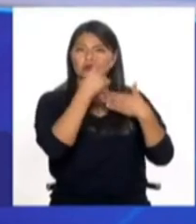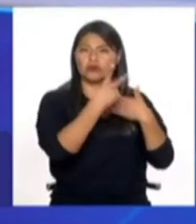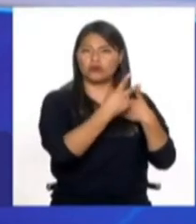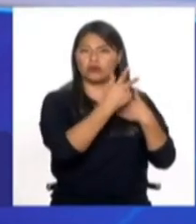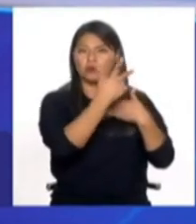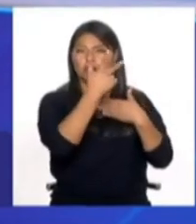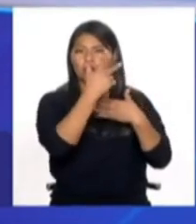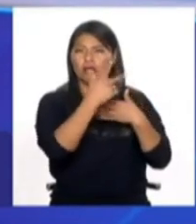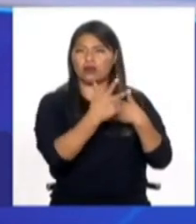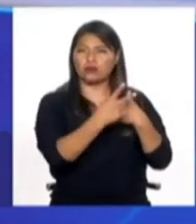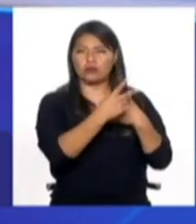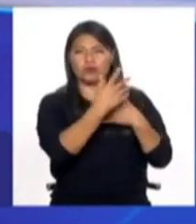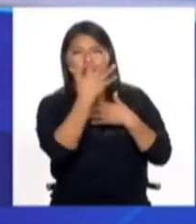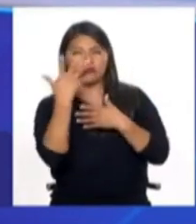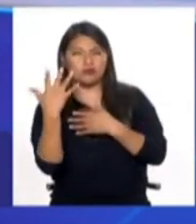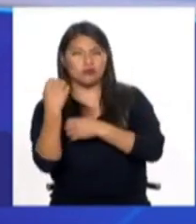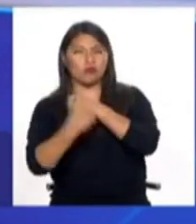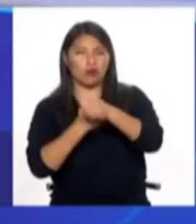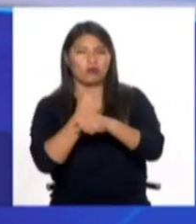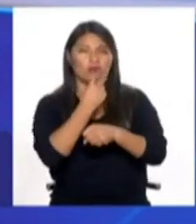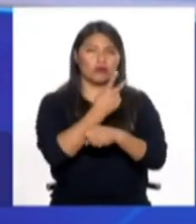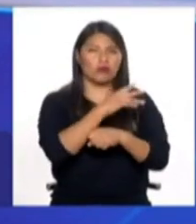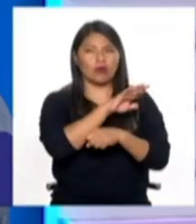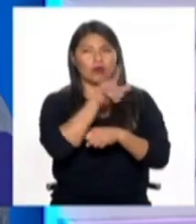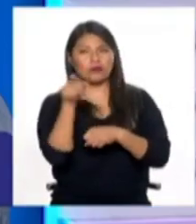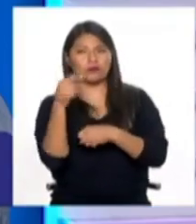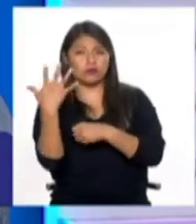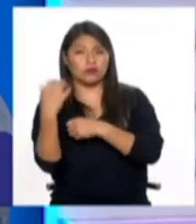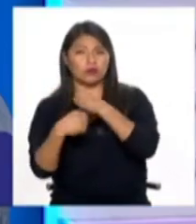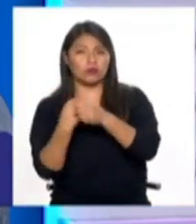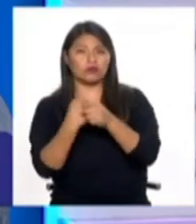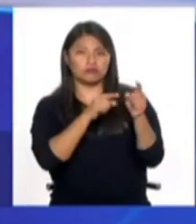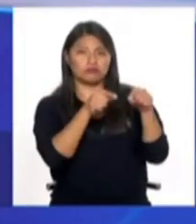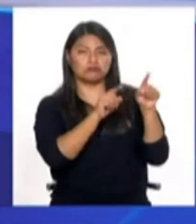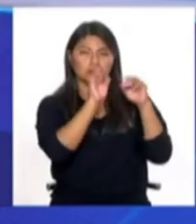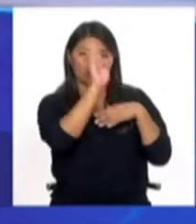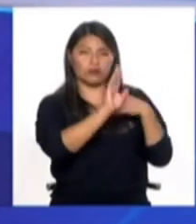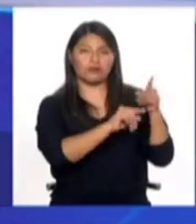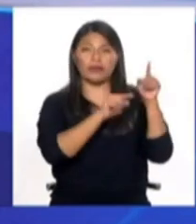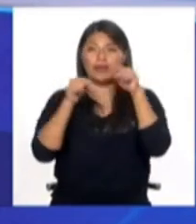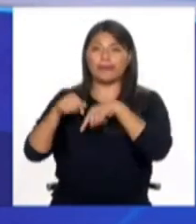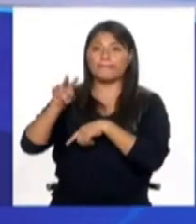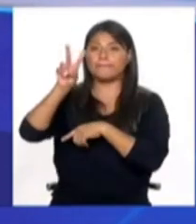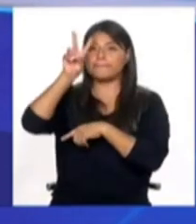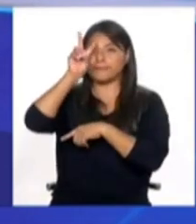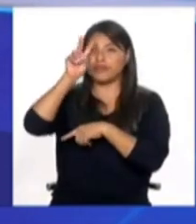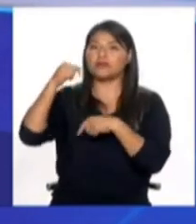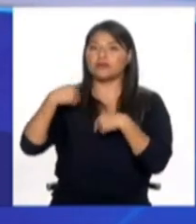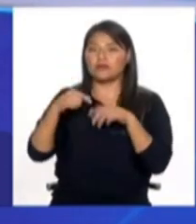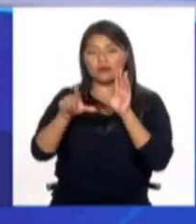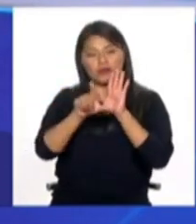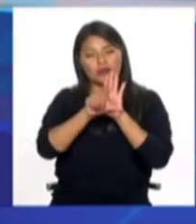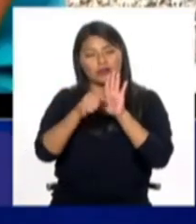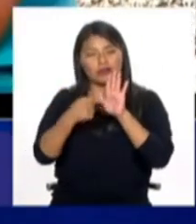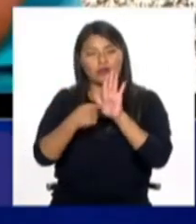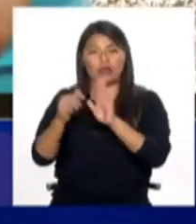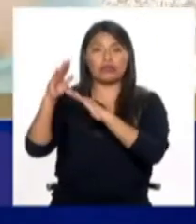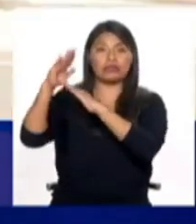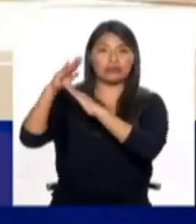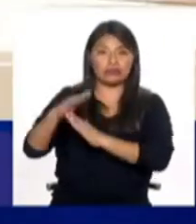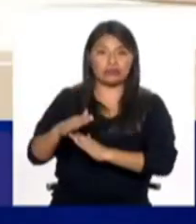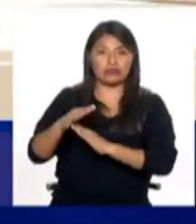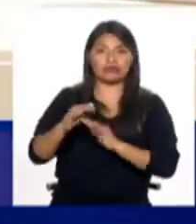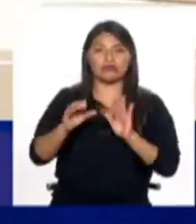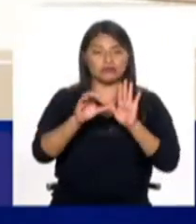a cinco años. En nuestro país tenemos el delito de discriminación según el Código